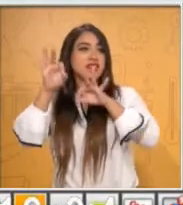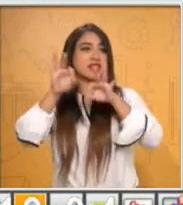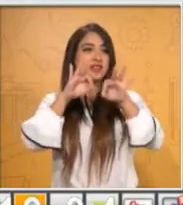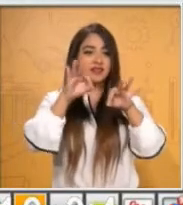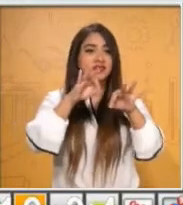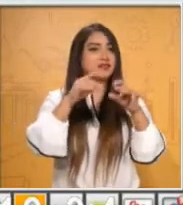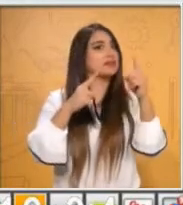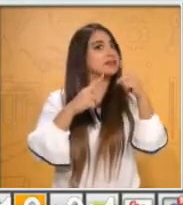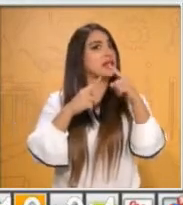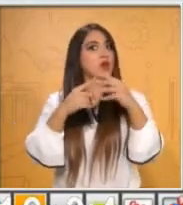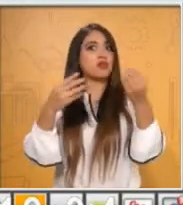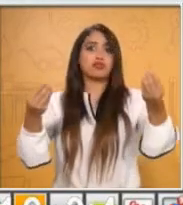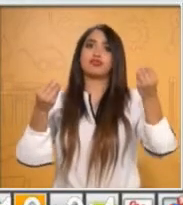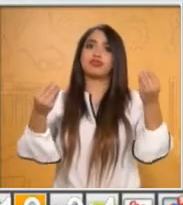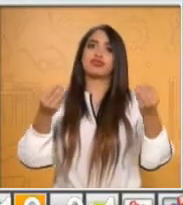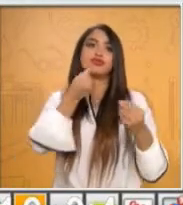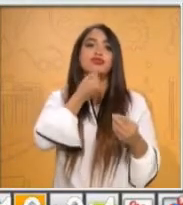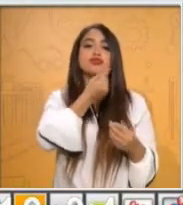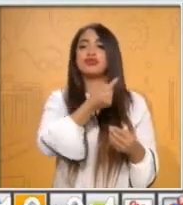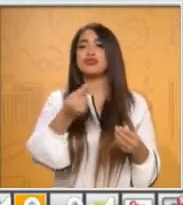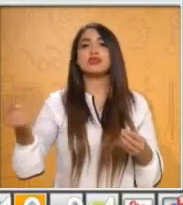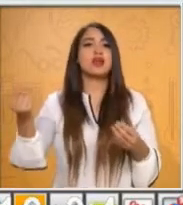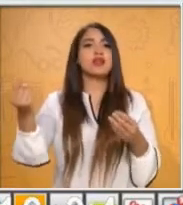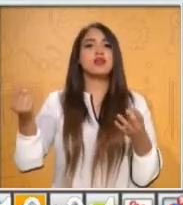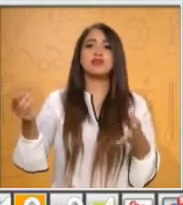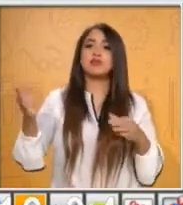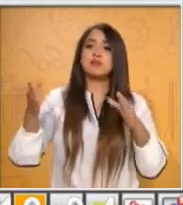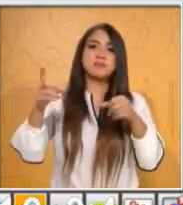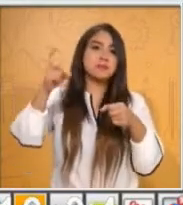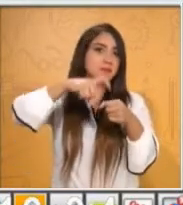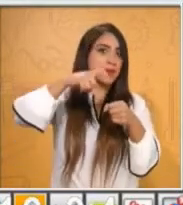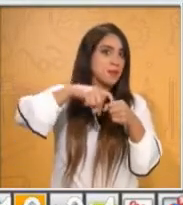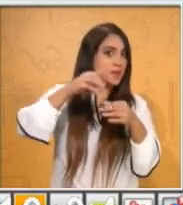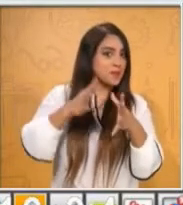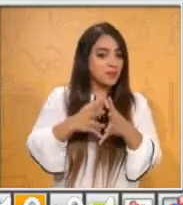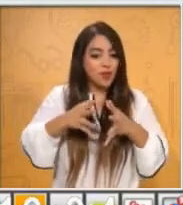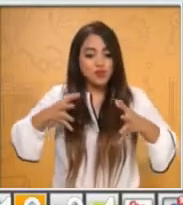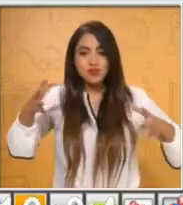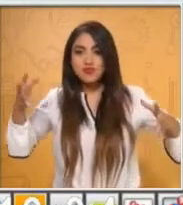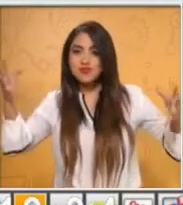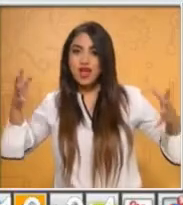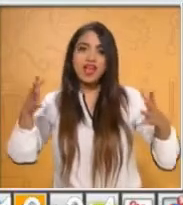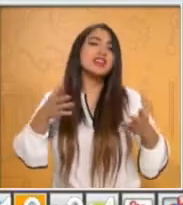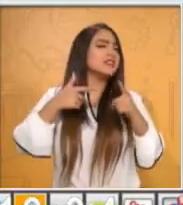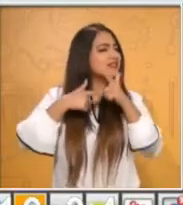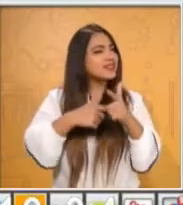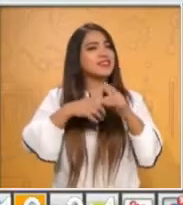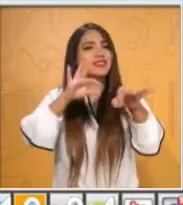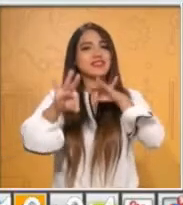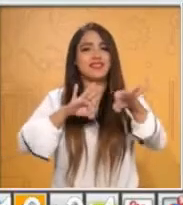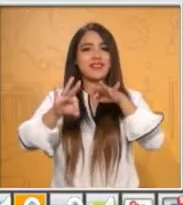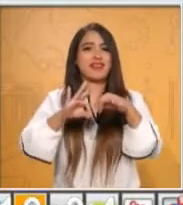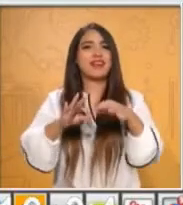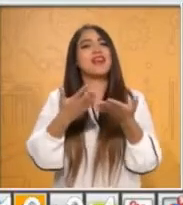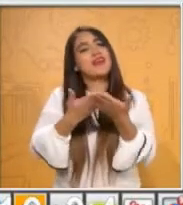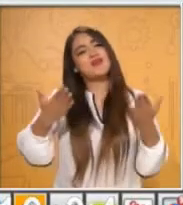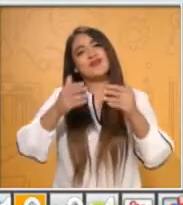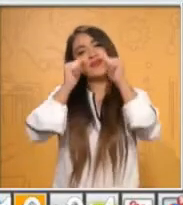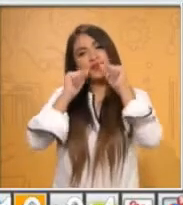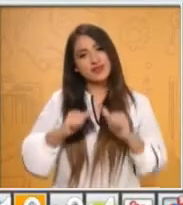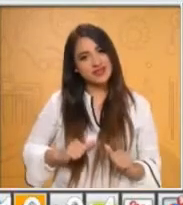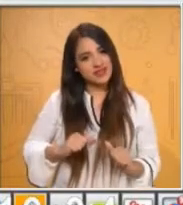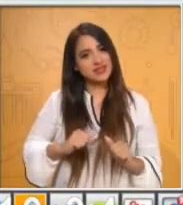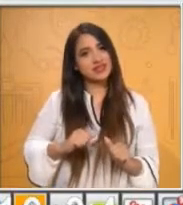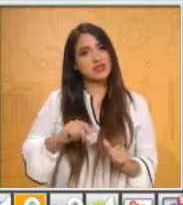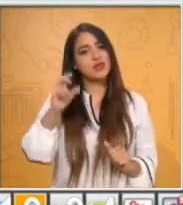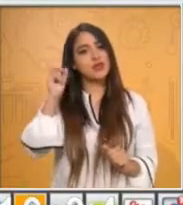Cada vez son más los niños que se están incorporando. Muchas gracias por eso y pues a continuar trabajando, que es para lo que estamos ahorita poniendo mucha atención. El día